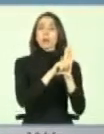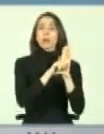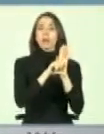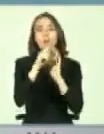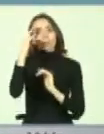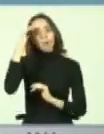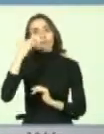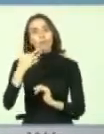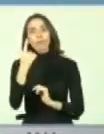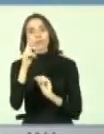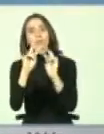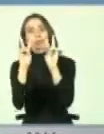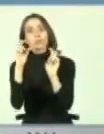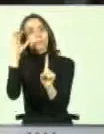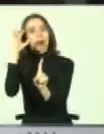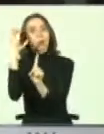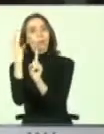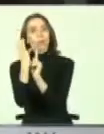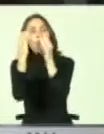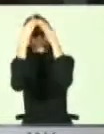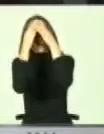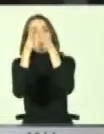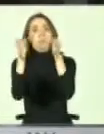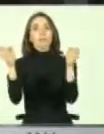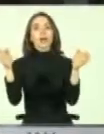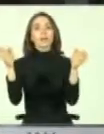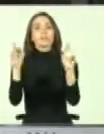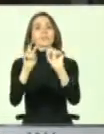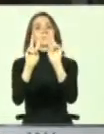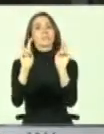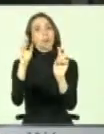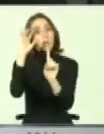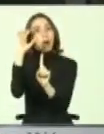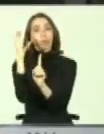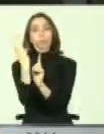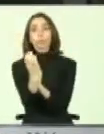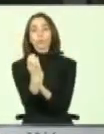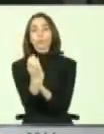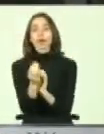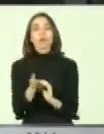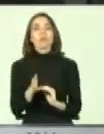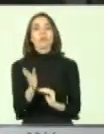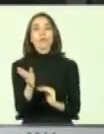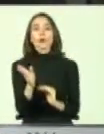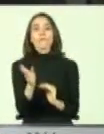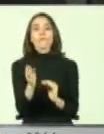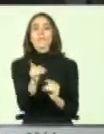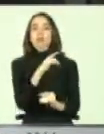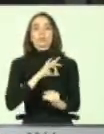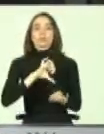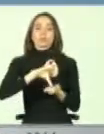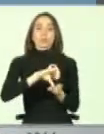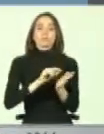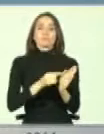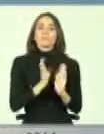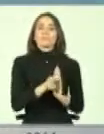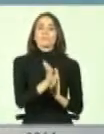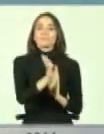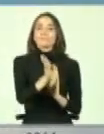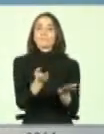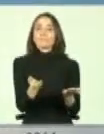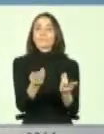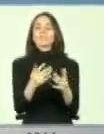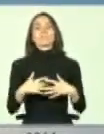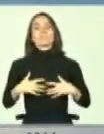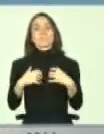tema cultural que es mucho más amplio, y ese tema cultural todavía no ha sido superado en nuestro país. Y es una